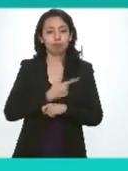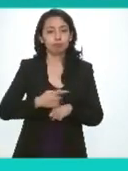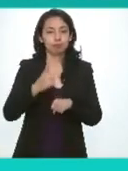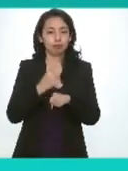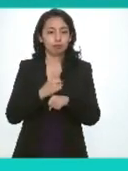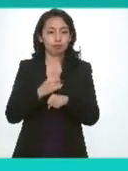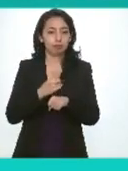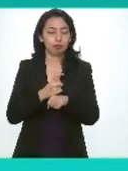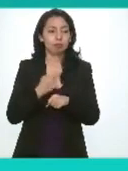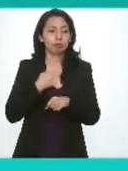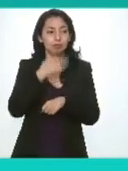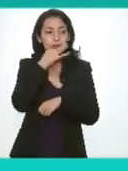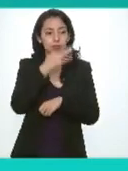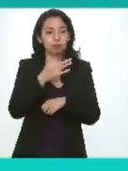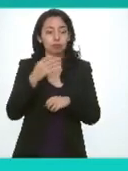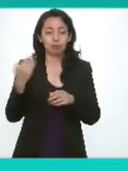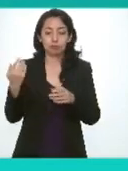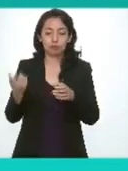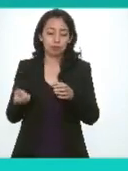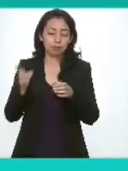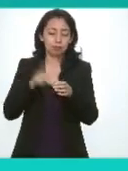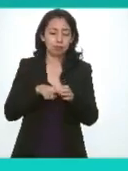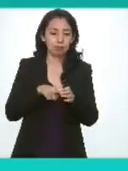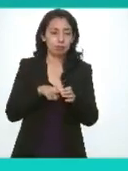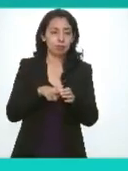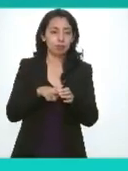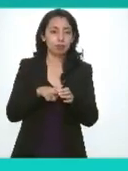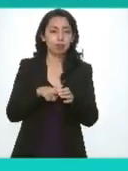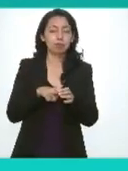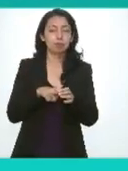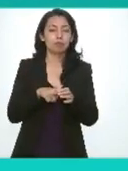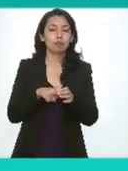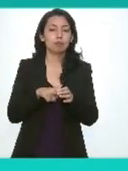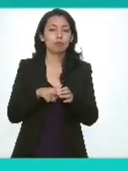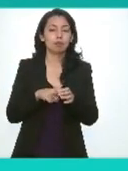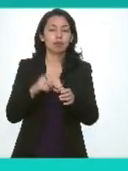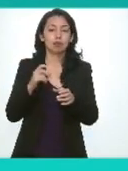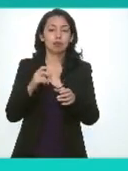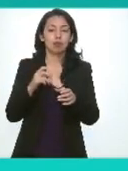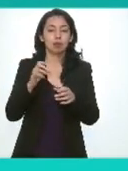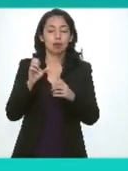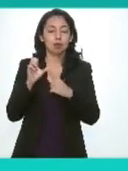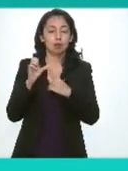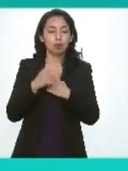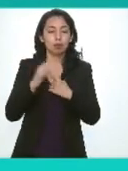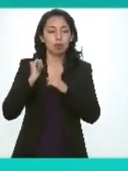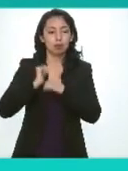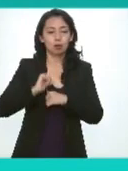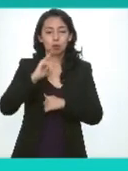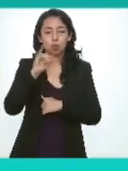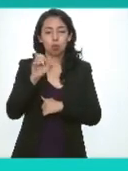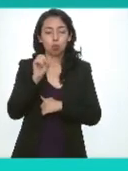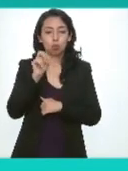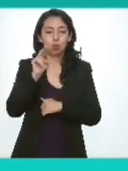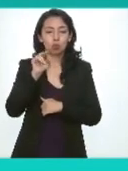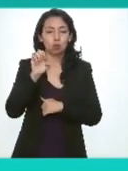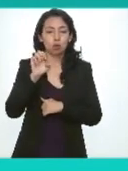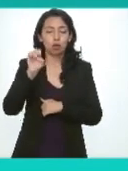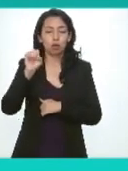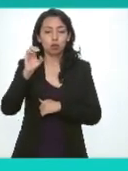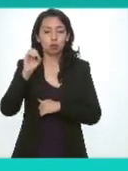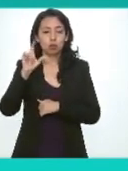cuenta que se ha incorporado a las sesiones desde hace tiempo nomás no había visto su mensaje el comisionado José Solana